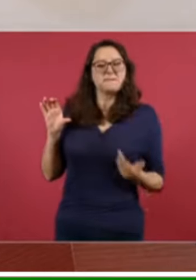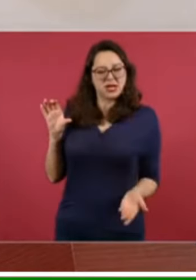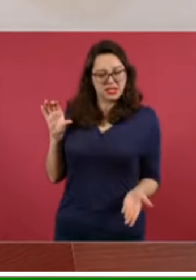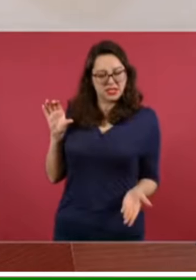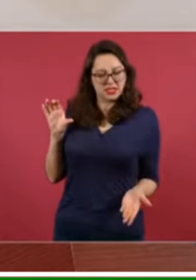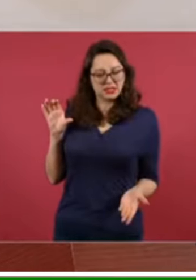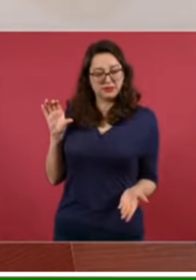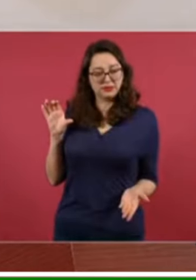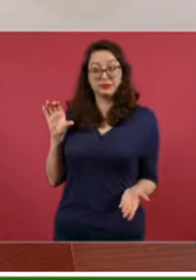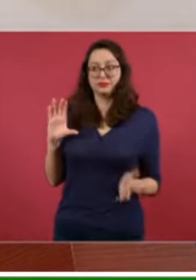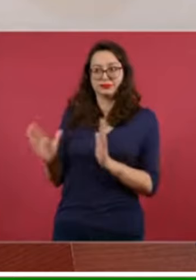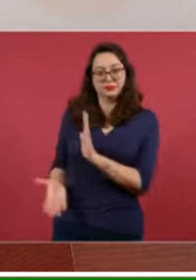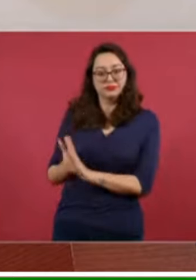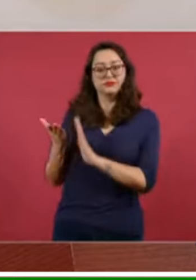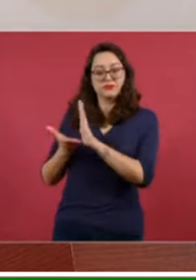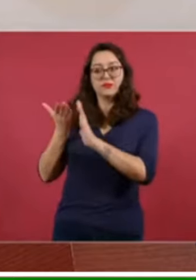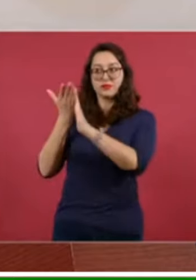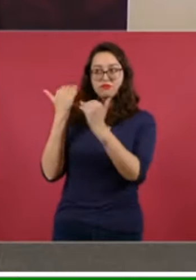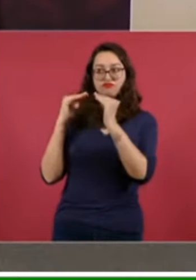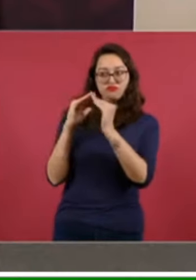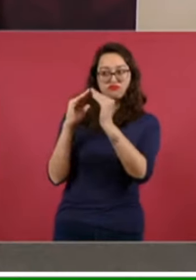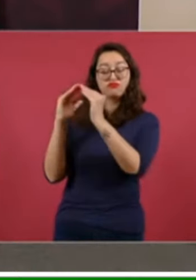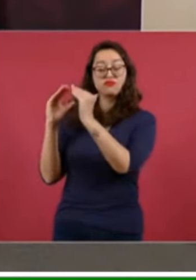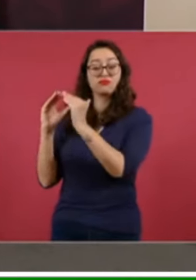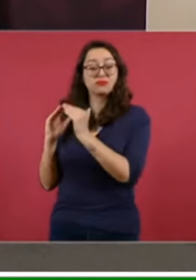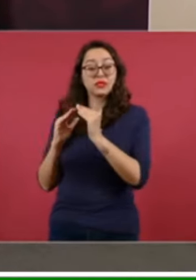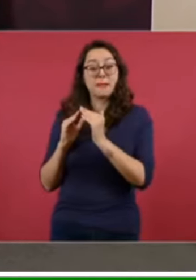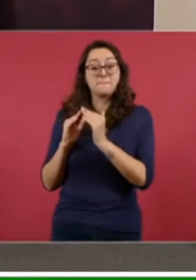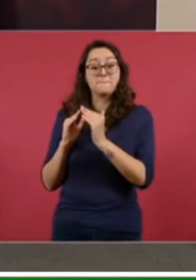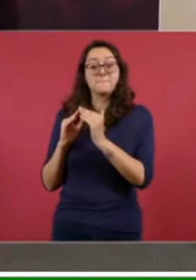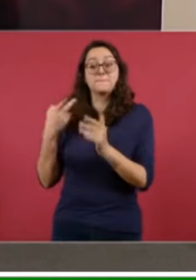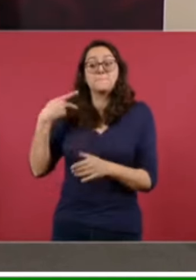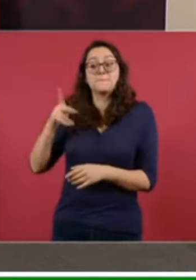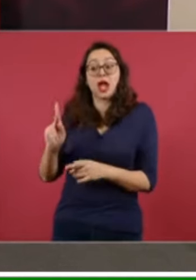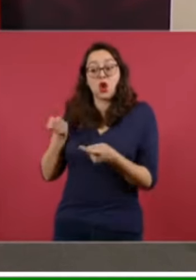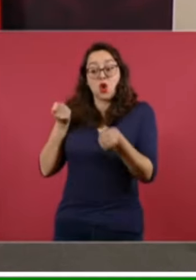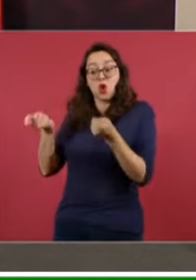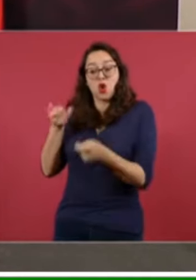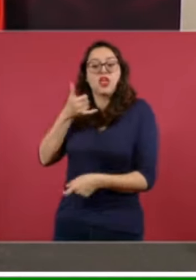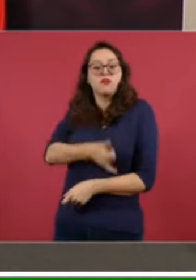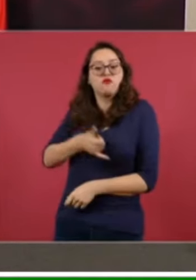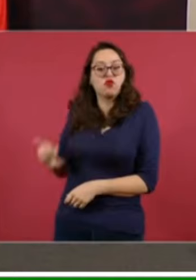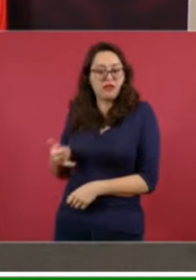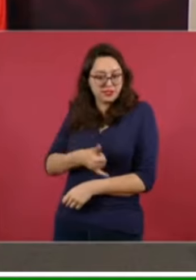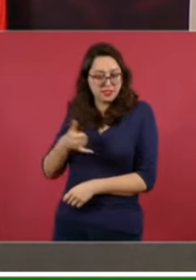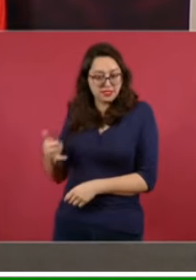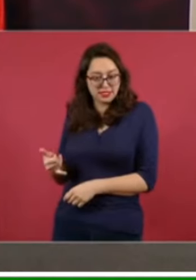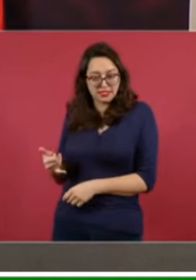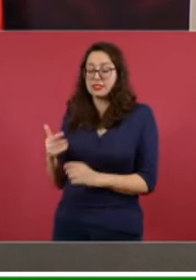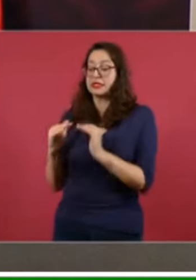viviendas y que esas viviendas